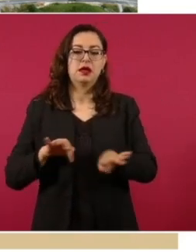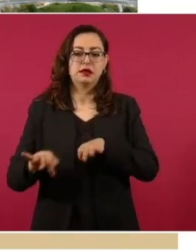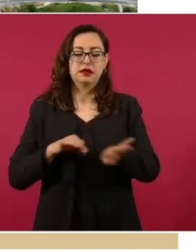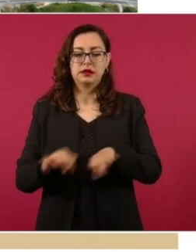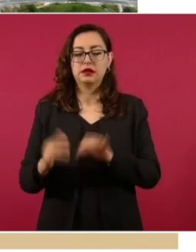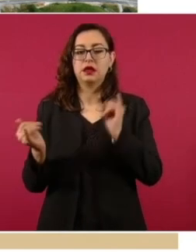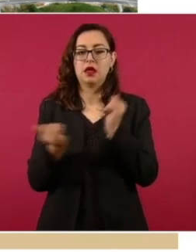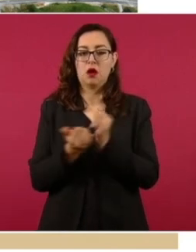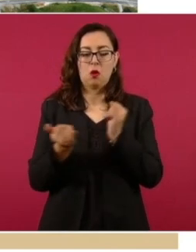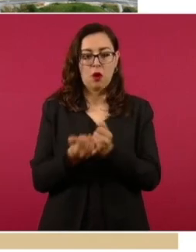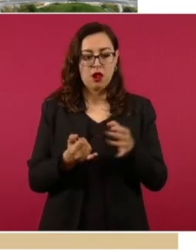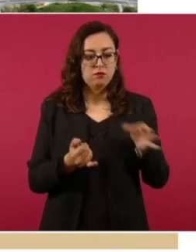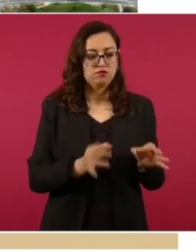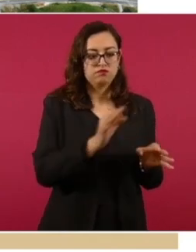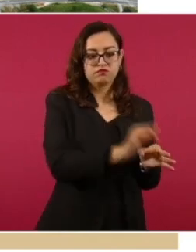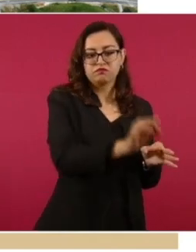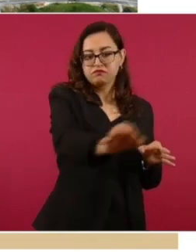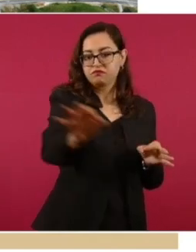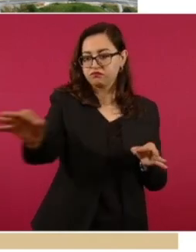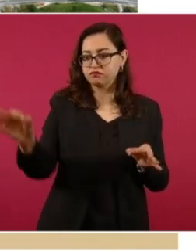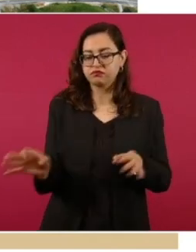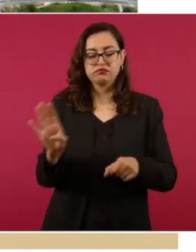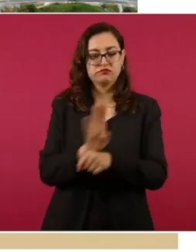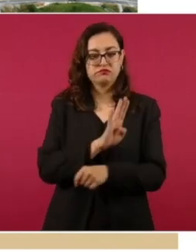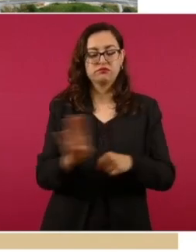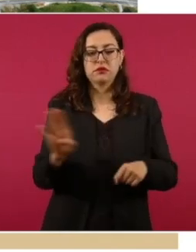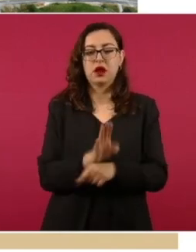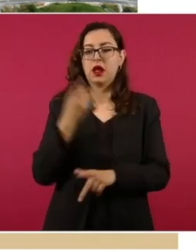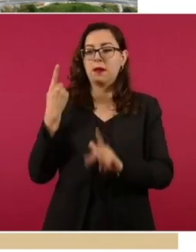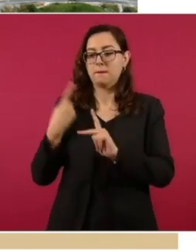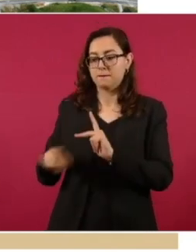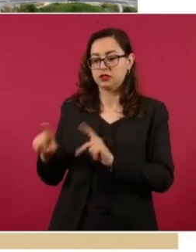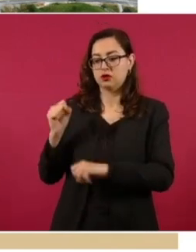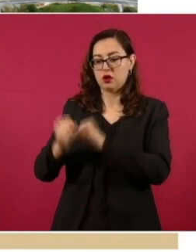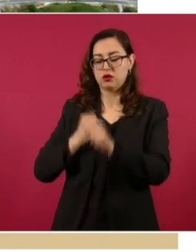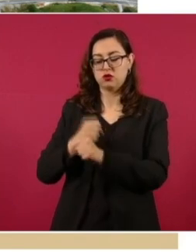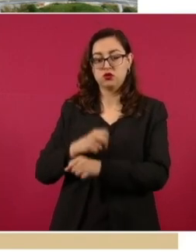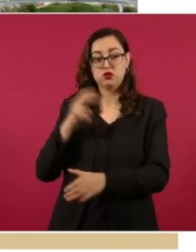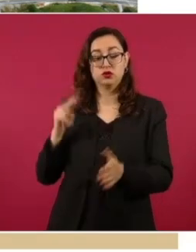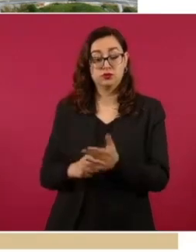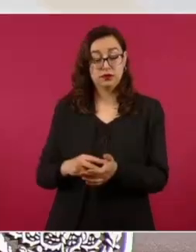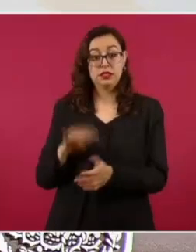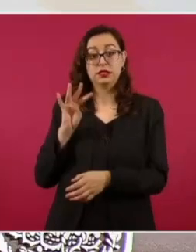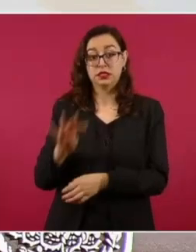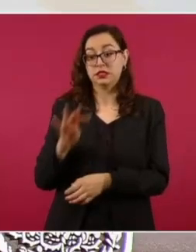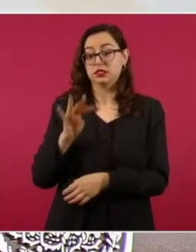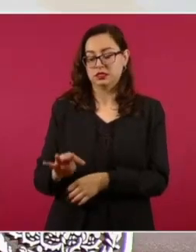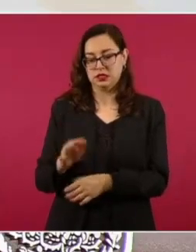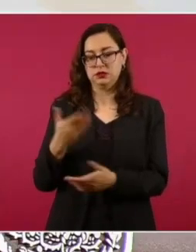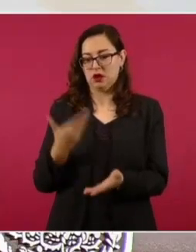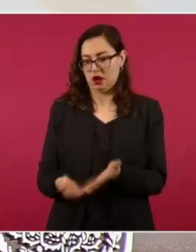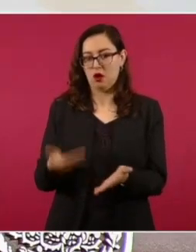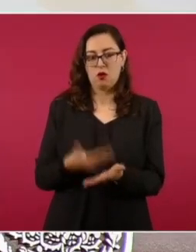Chontalpa y La Esperanza se verían beneficiados. Empezamos en junio de 2019 formalmente, terminamos en octubre de